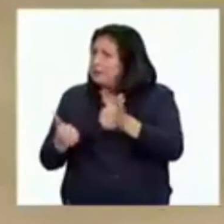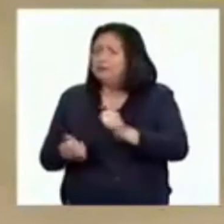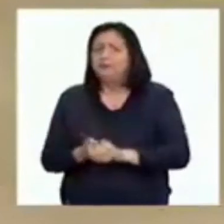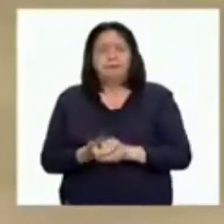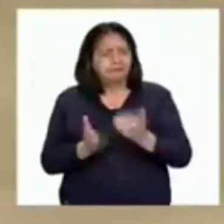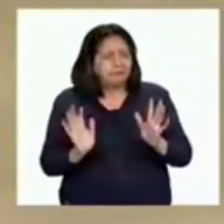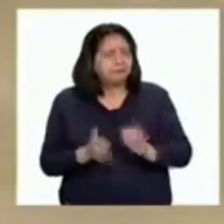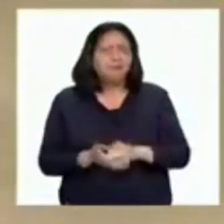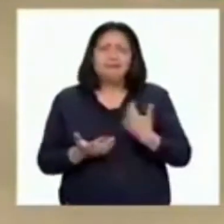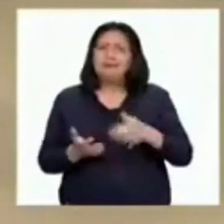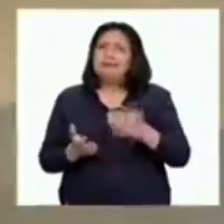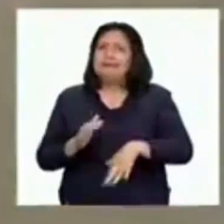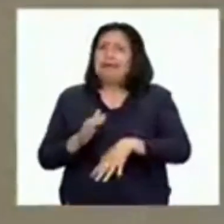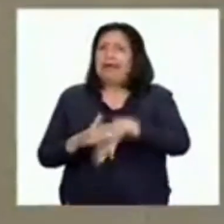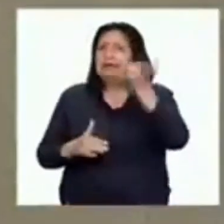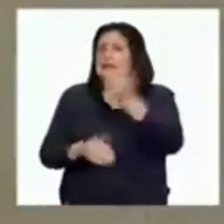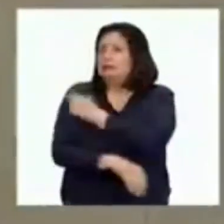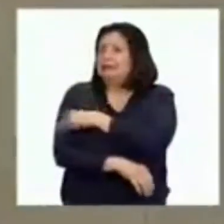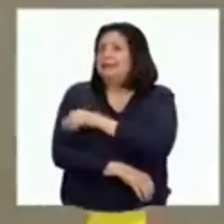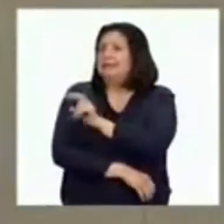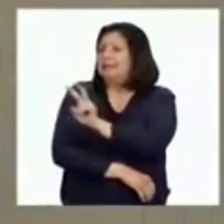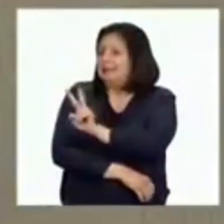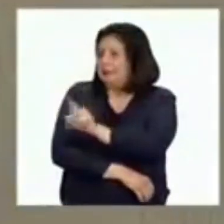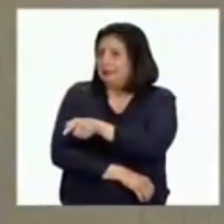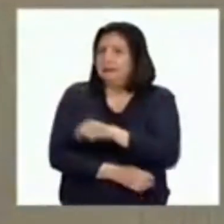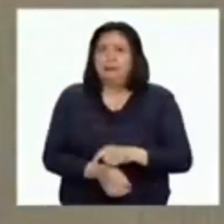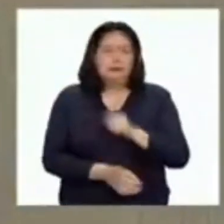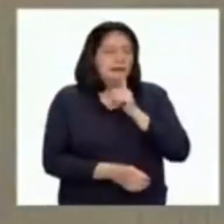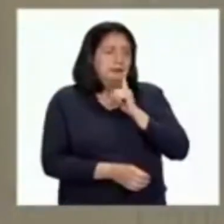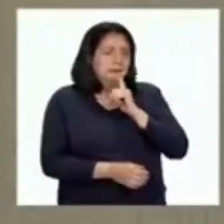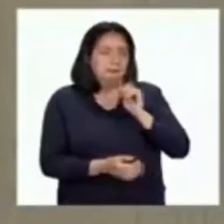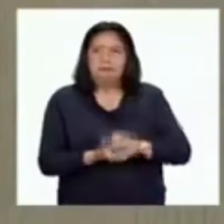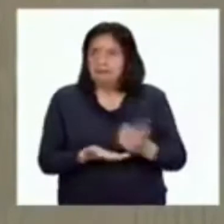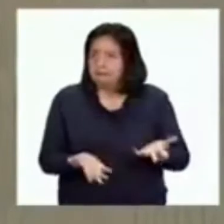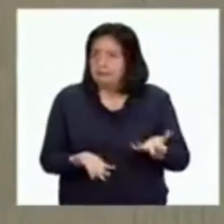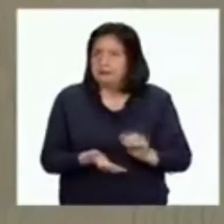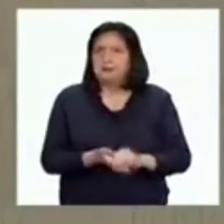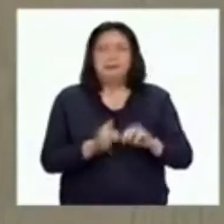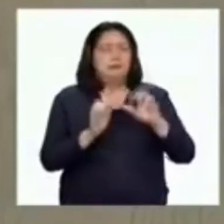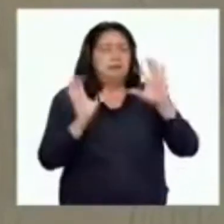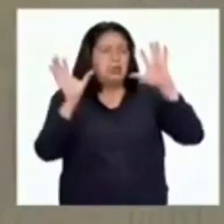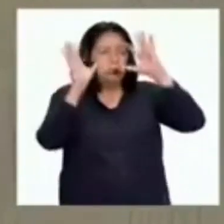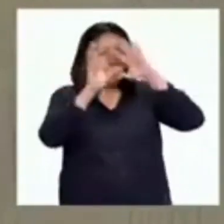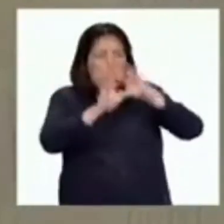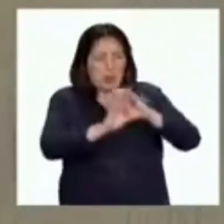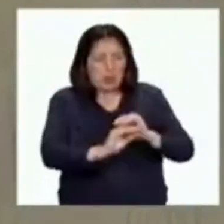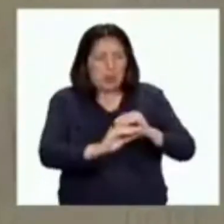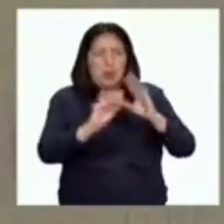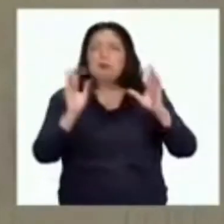Le den de alta el viernes. El padre se había quedado toda la noche,